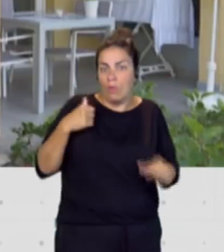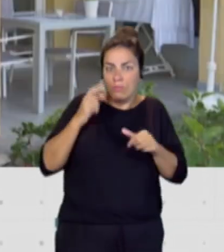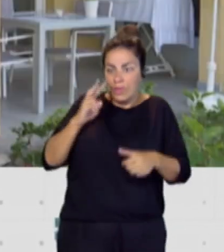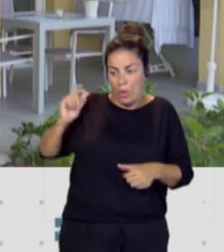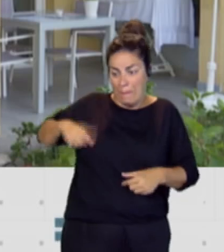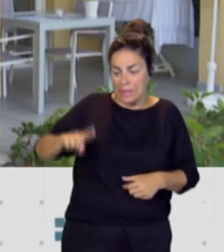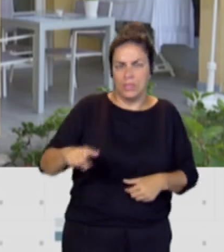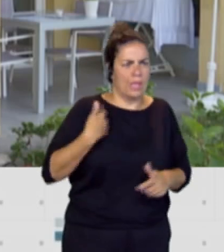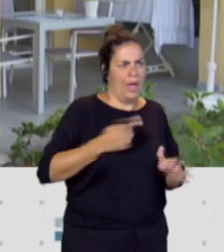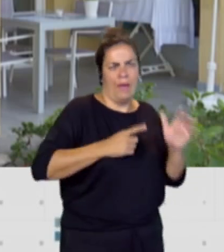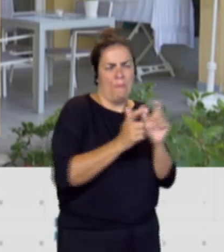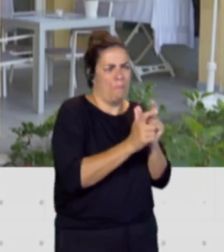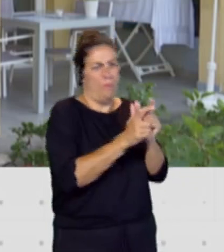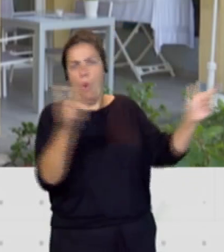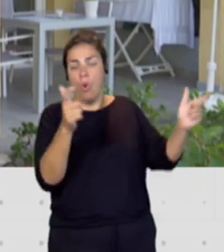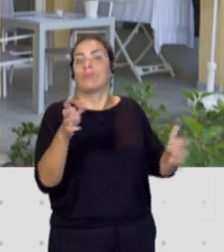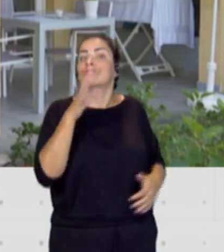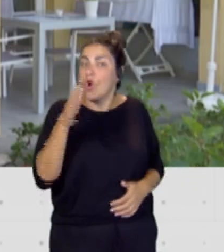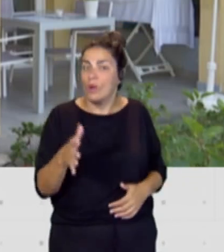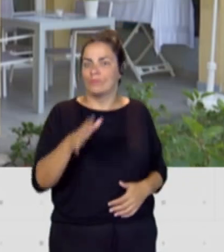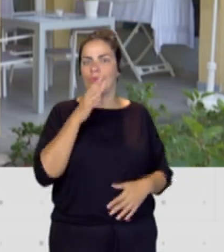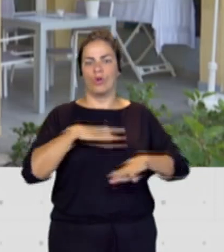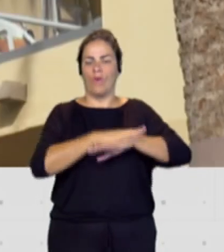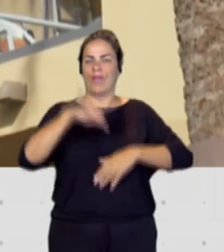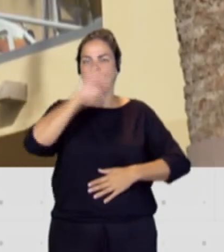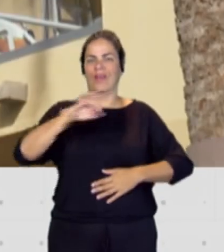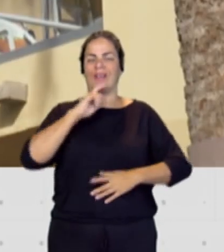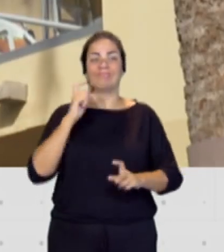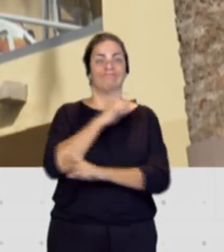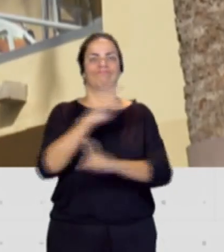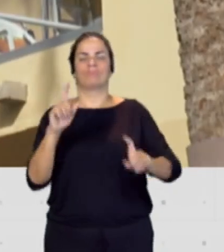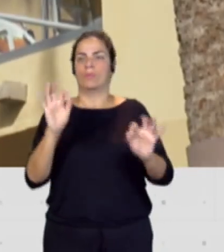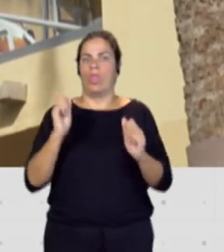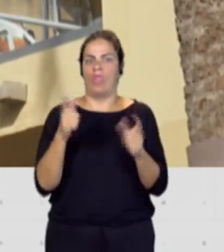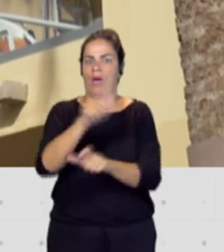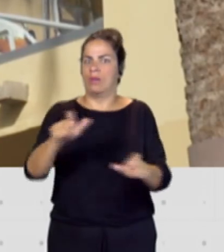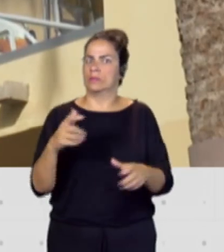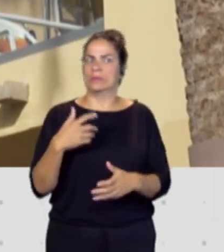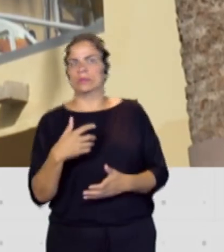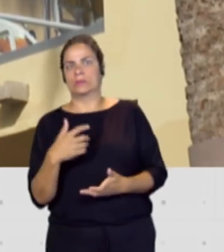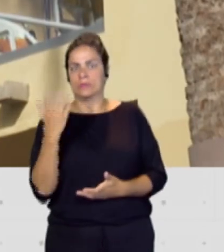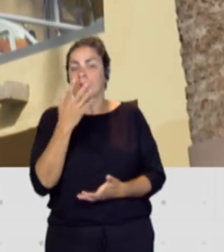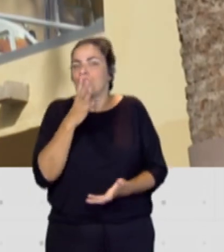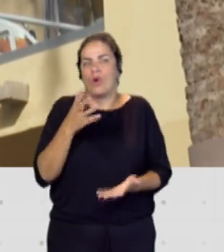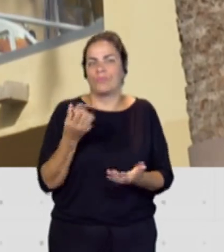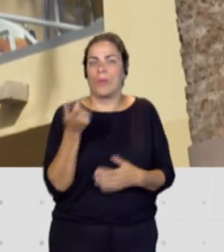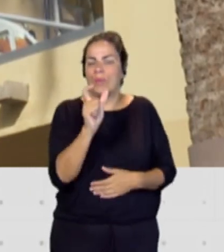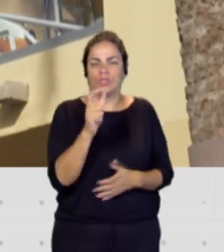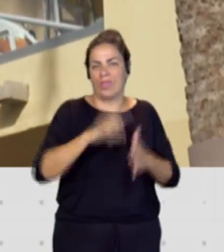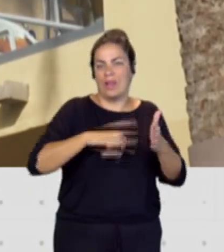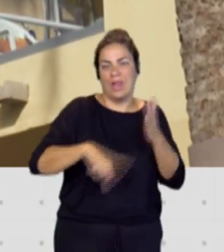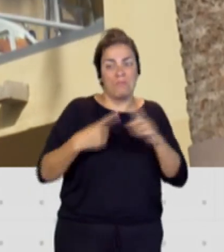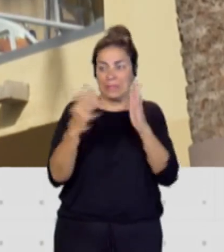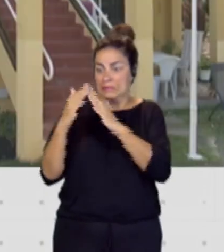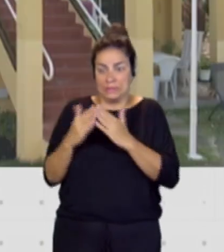consecuencia de la inseguridad que ha generado el gobierno de Canarias con una repercusión directa en los precios de alquiler y en la falta de vivienda para